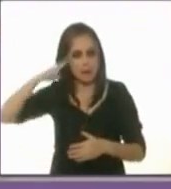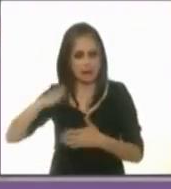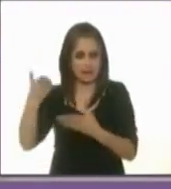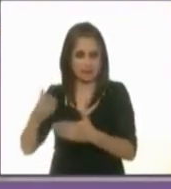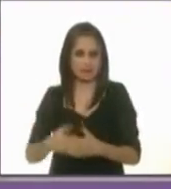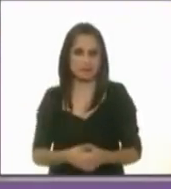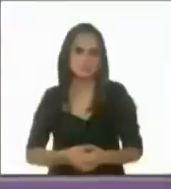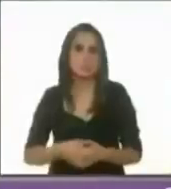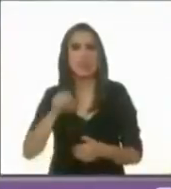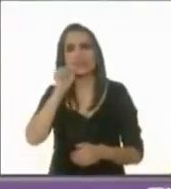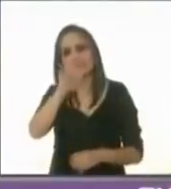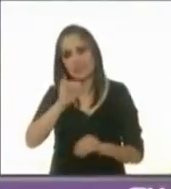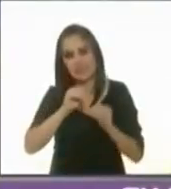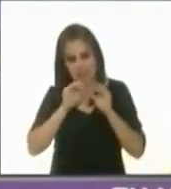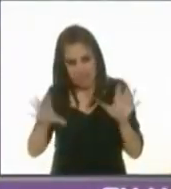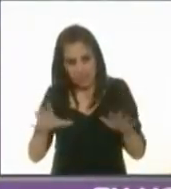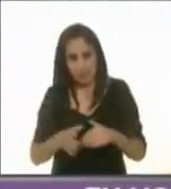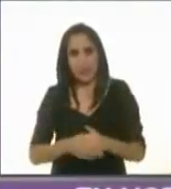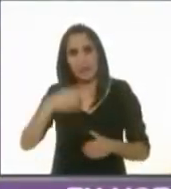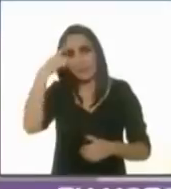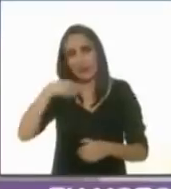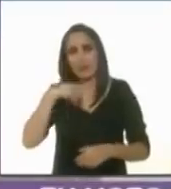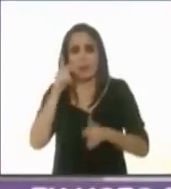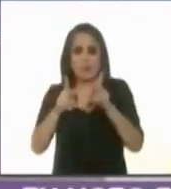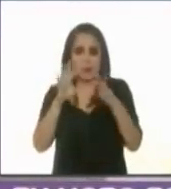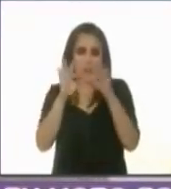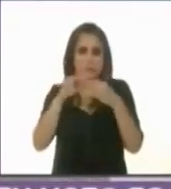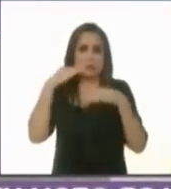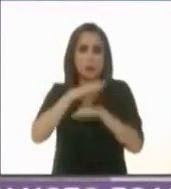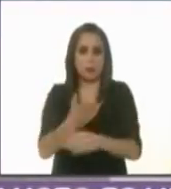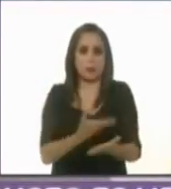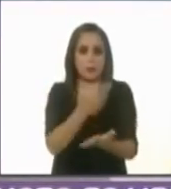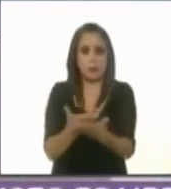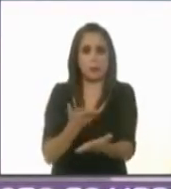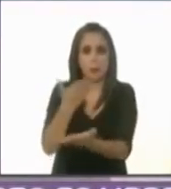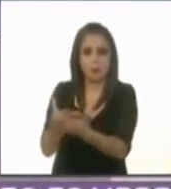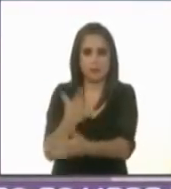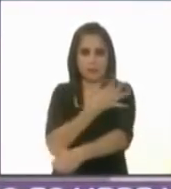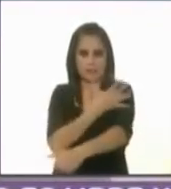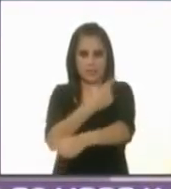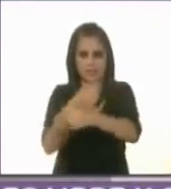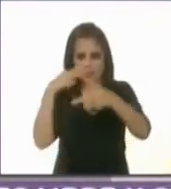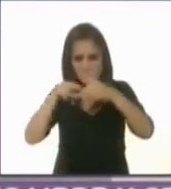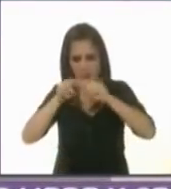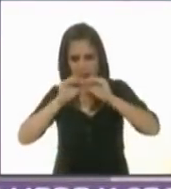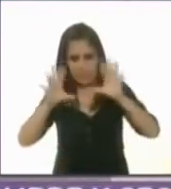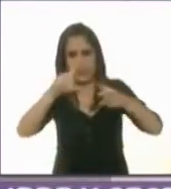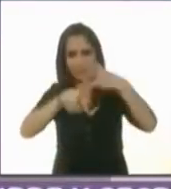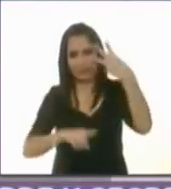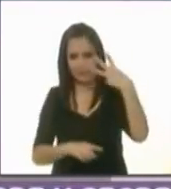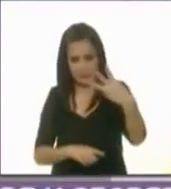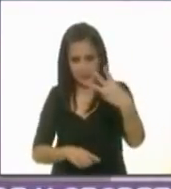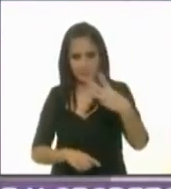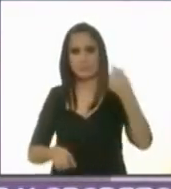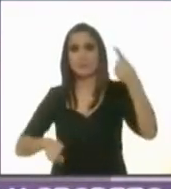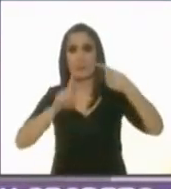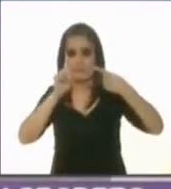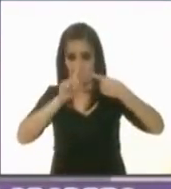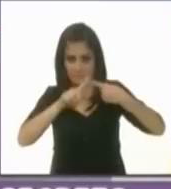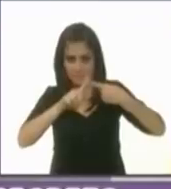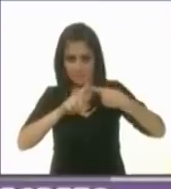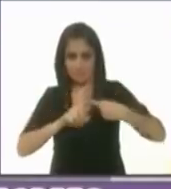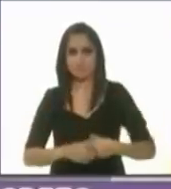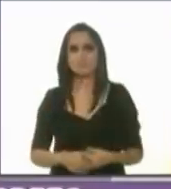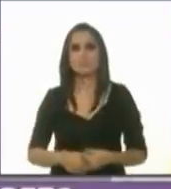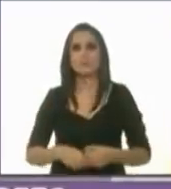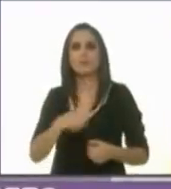palabra. Sí, claro que sí. Para hablar de las propuestas de transparencia, tres compromisos importantes. El primero, el